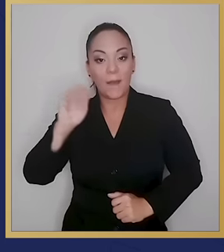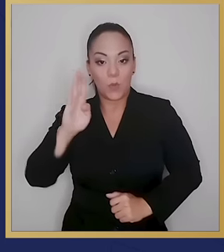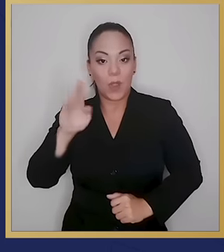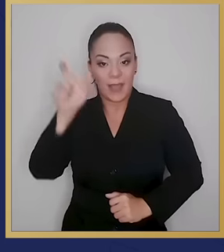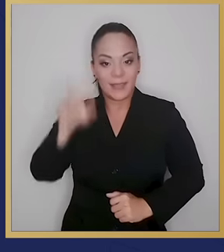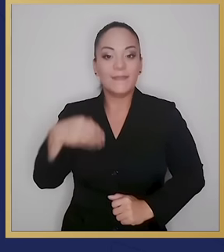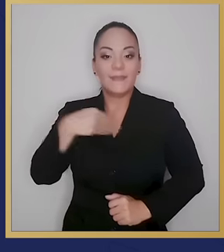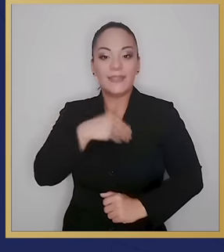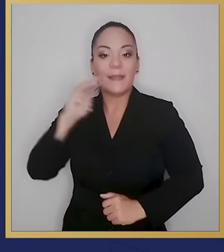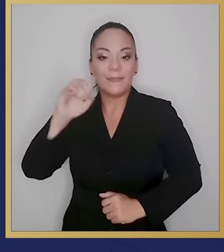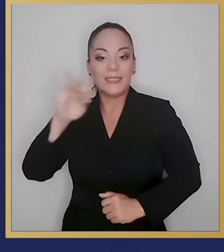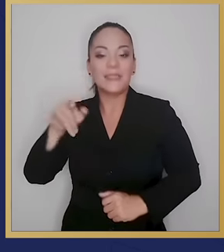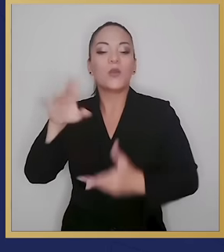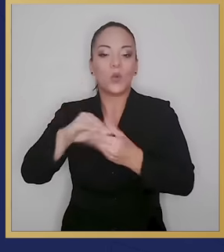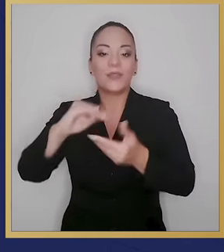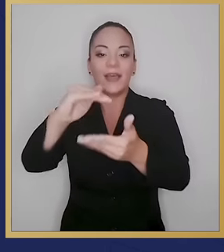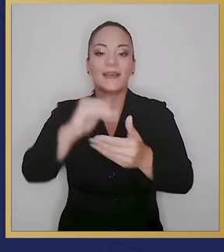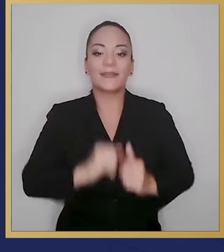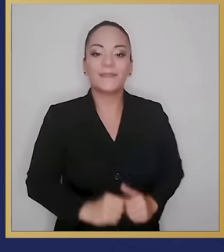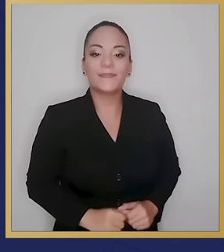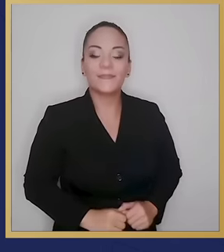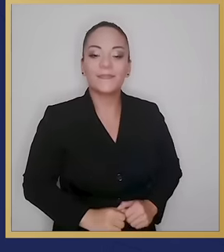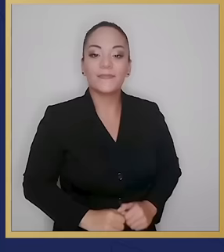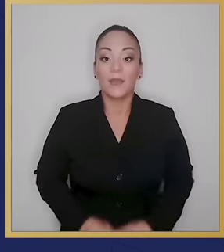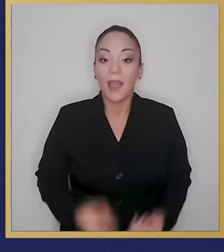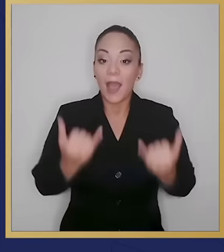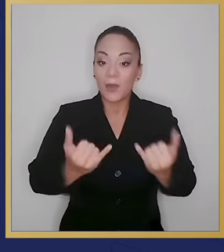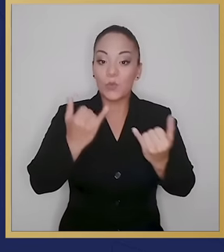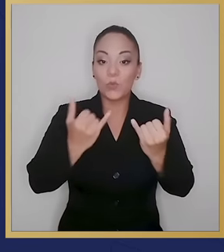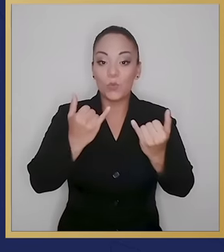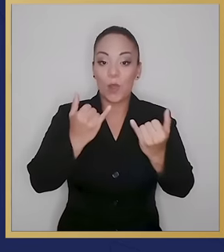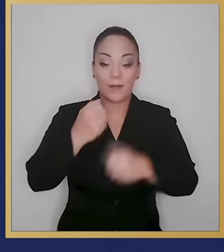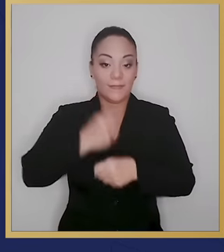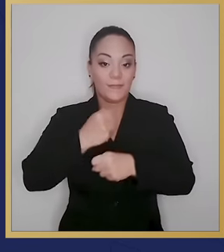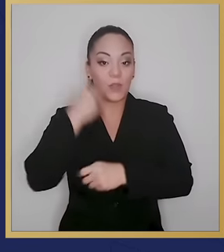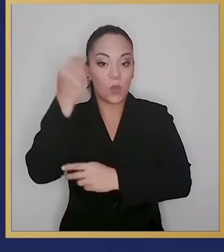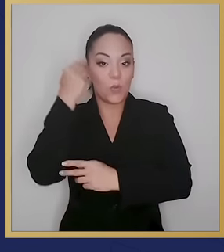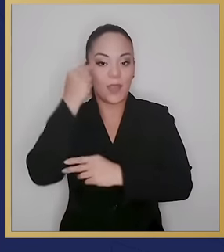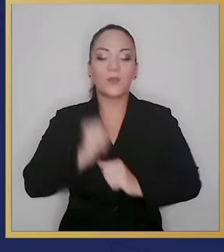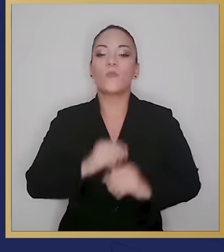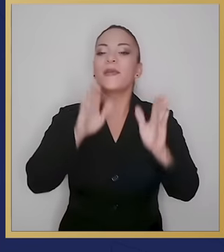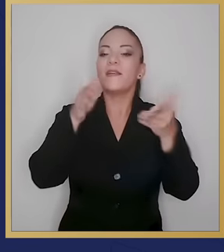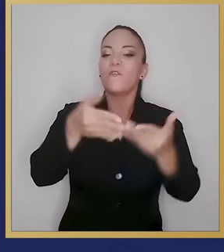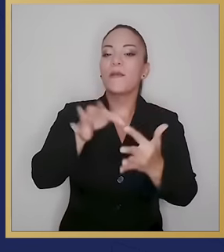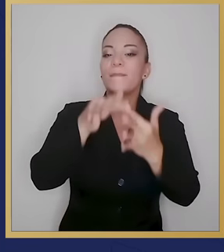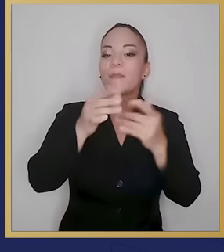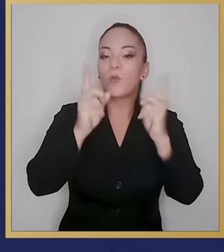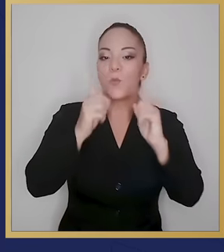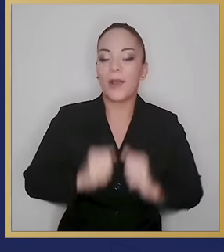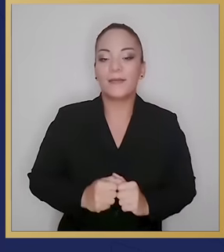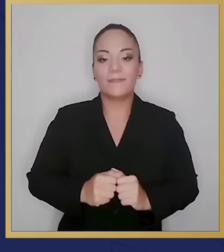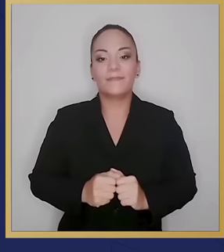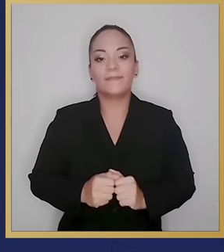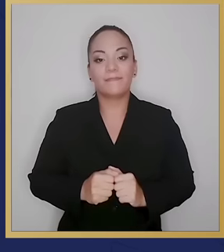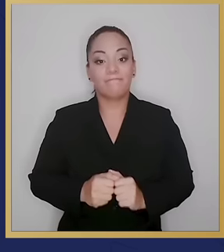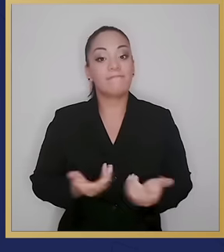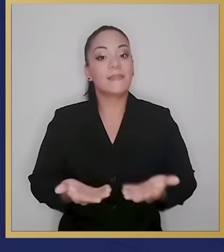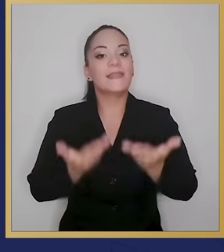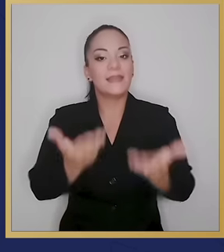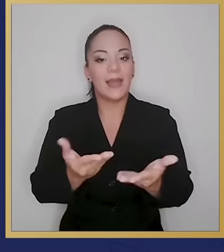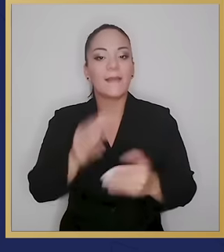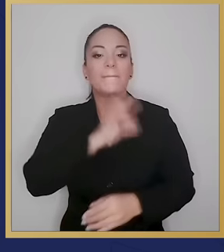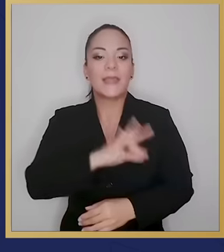Bogantes, ministra del MISIT, les va a contar más. En la actual gestión del Poder Ejecutivo, el enfoque principal ha sido la